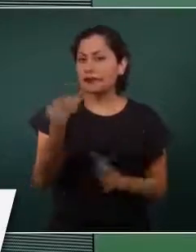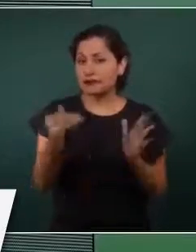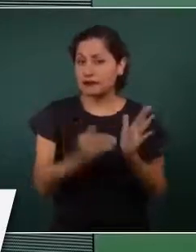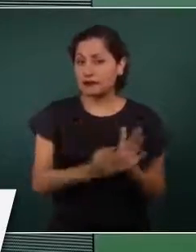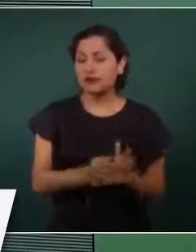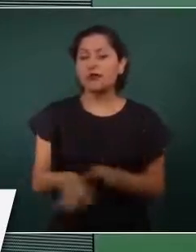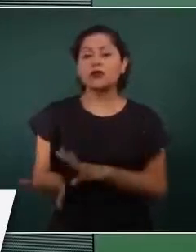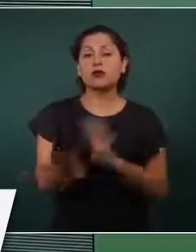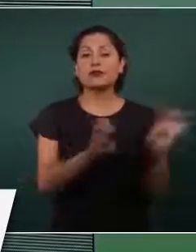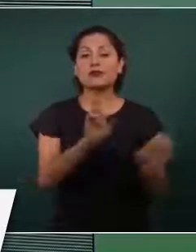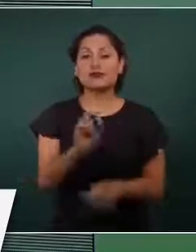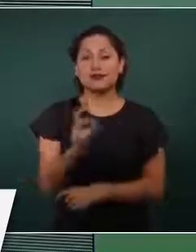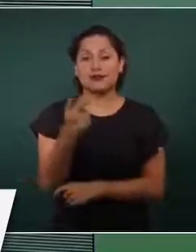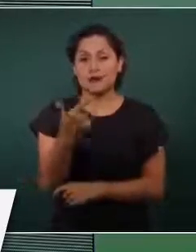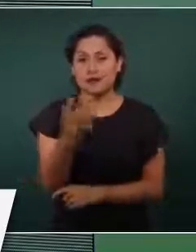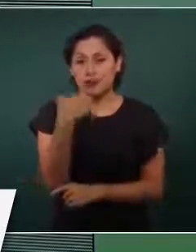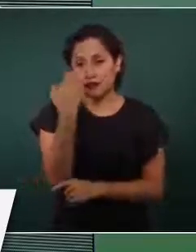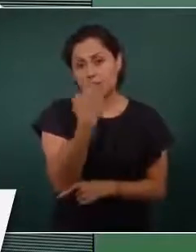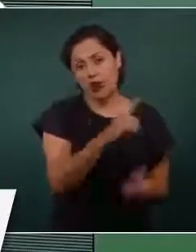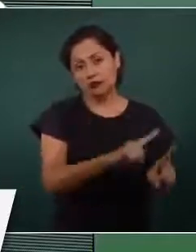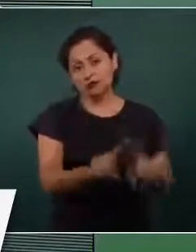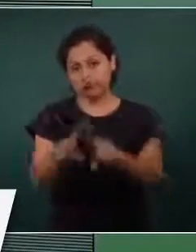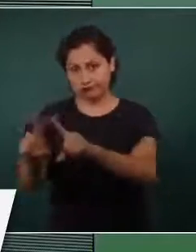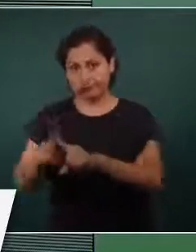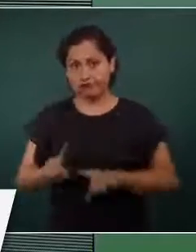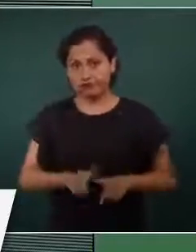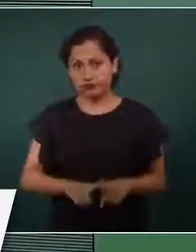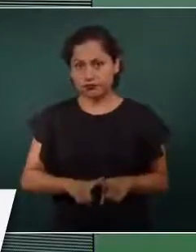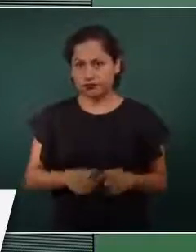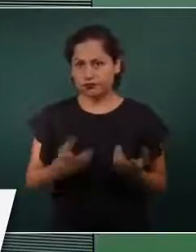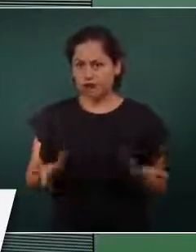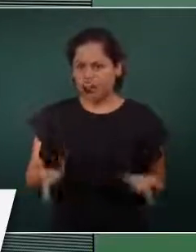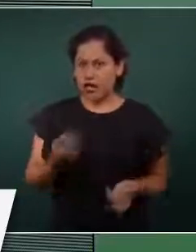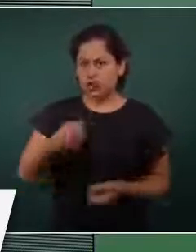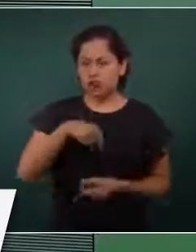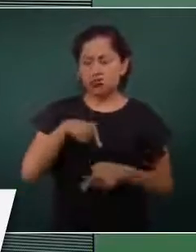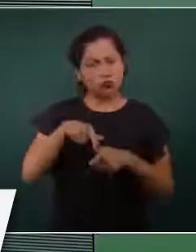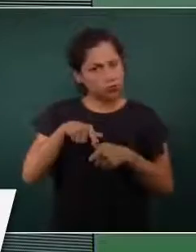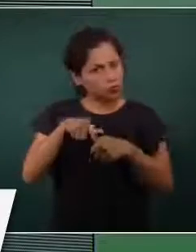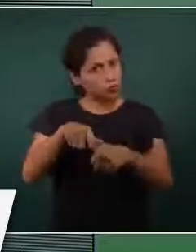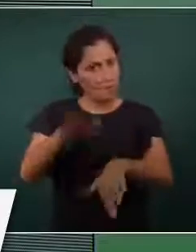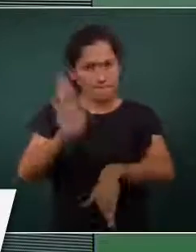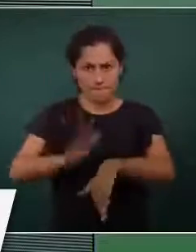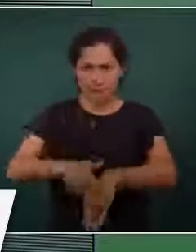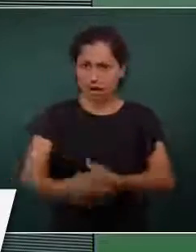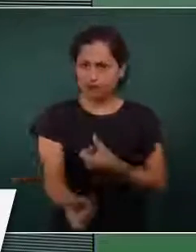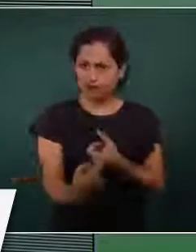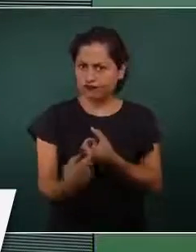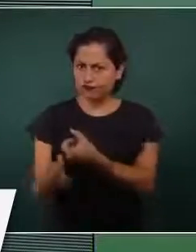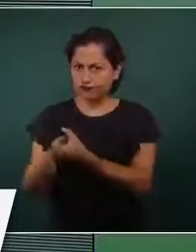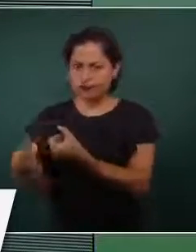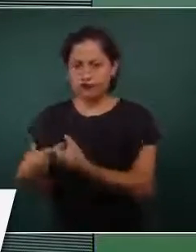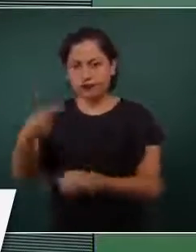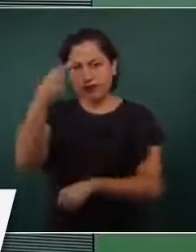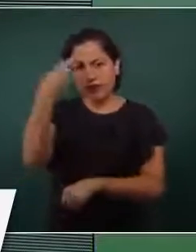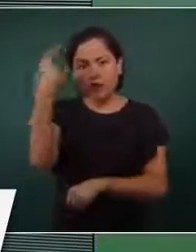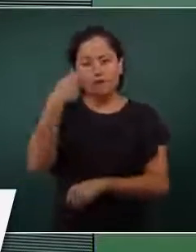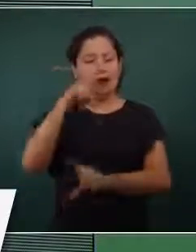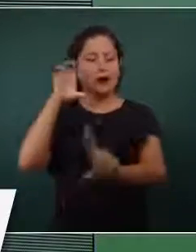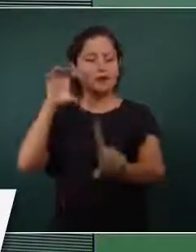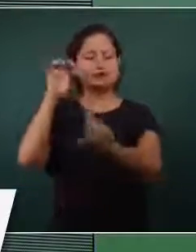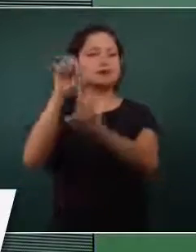escuelas y vamos a continuar a llegar a la meta